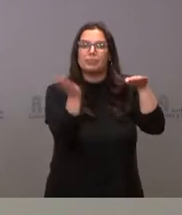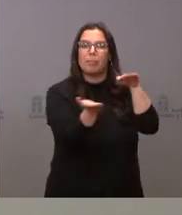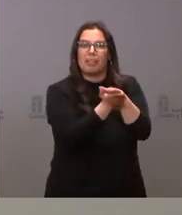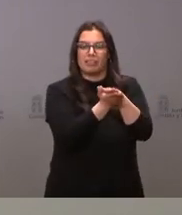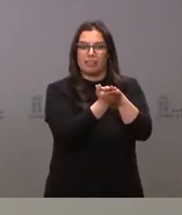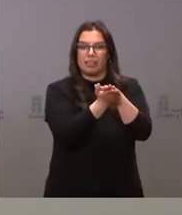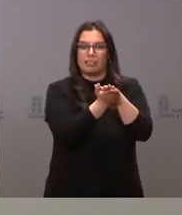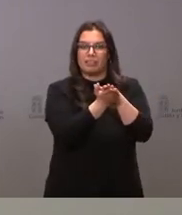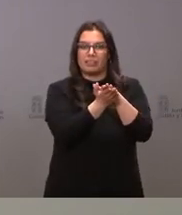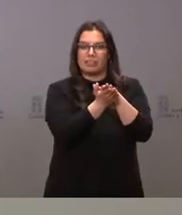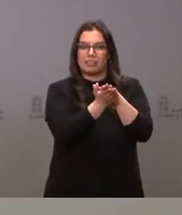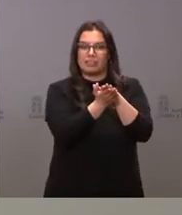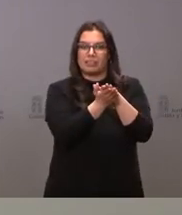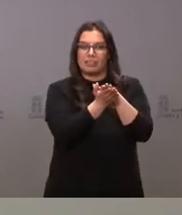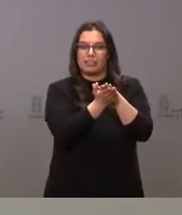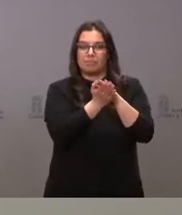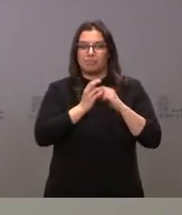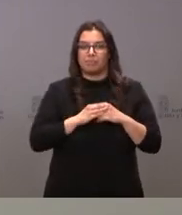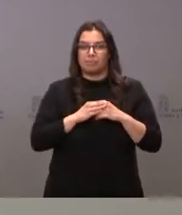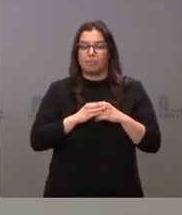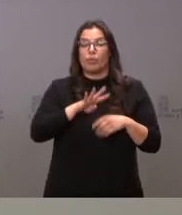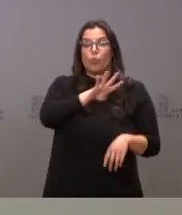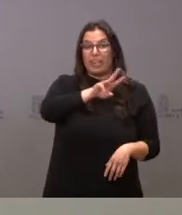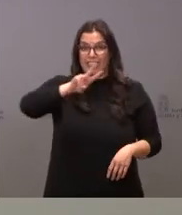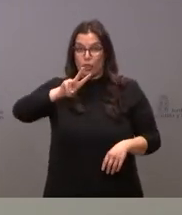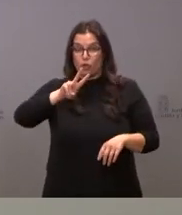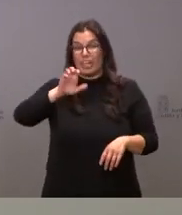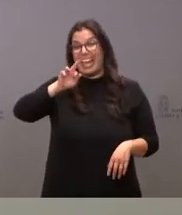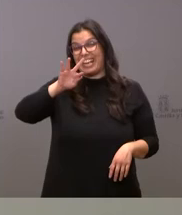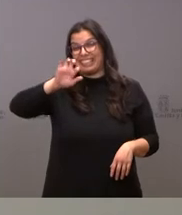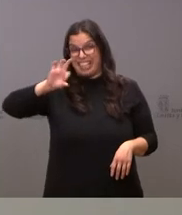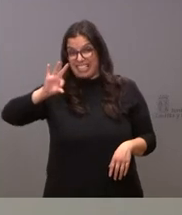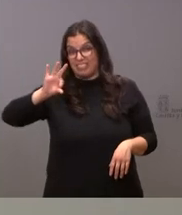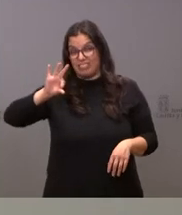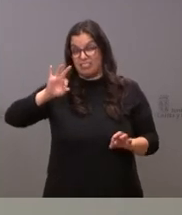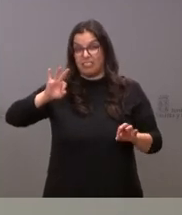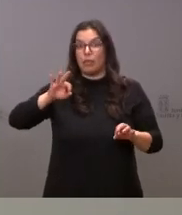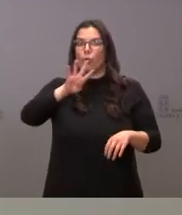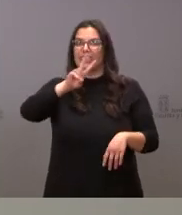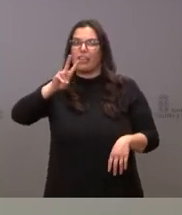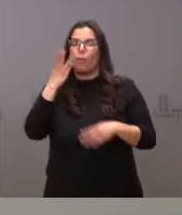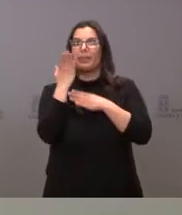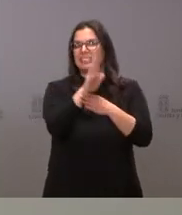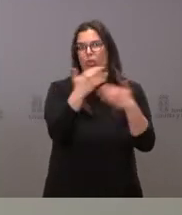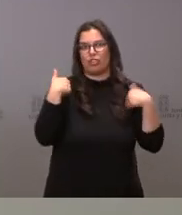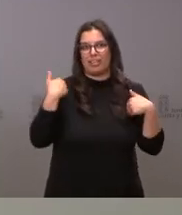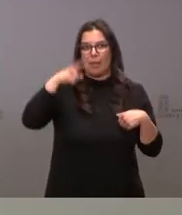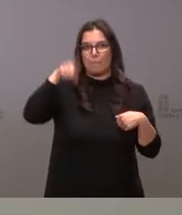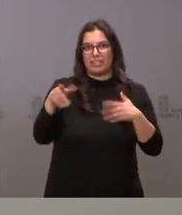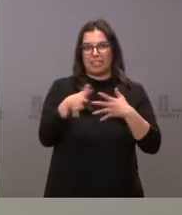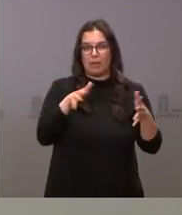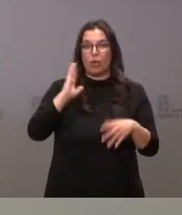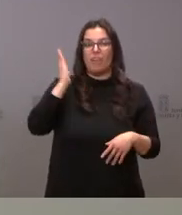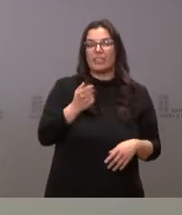42 ERTEs en definitiva, que afecta a 1.617